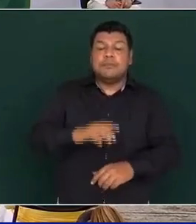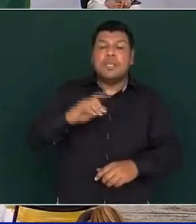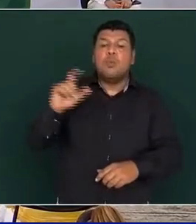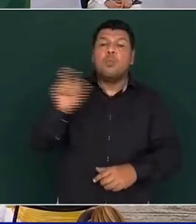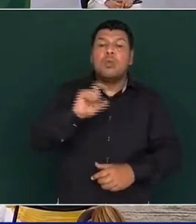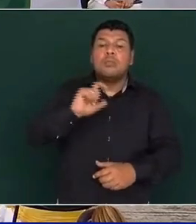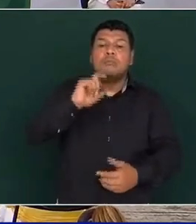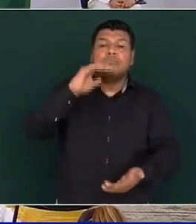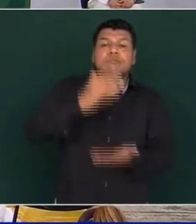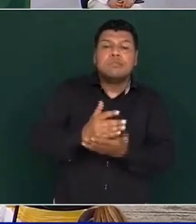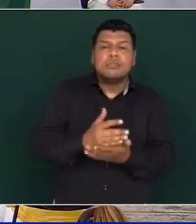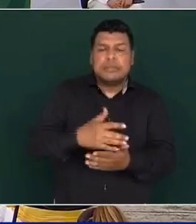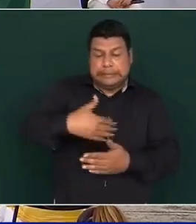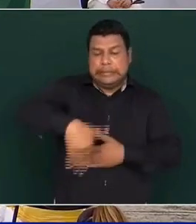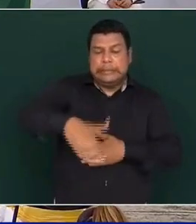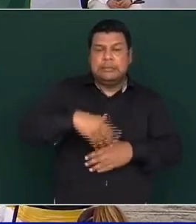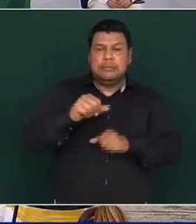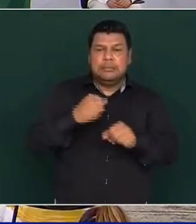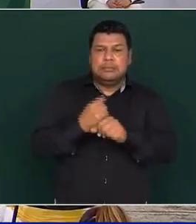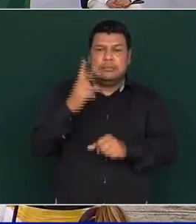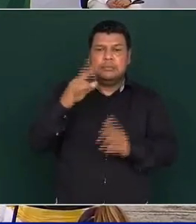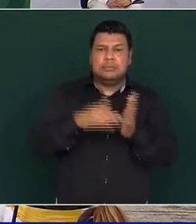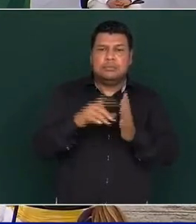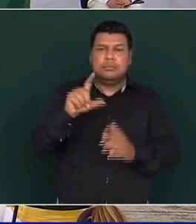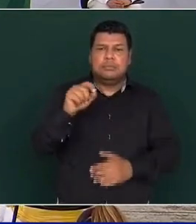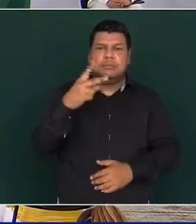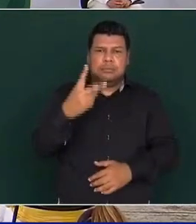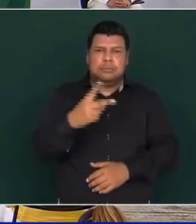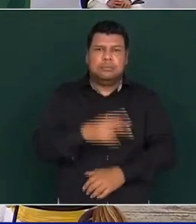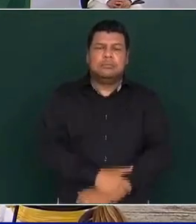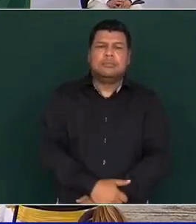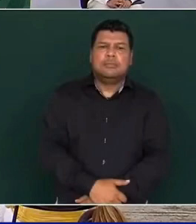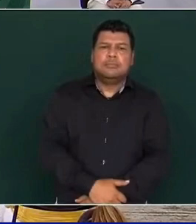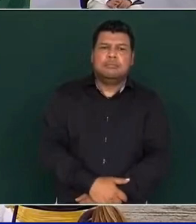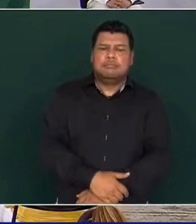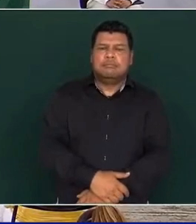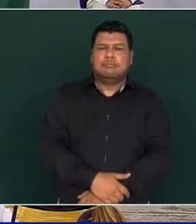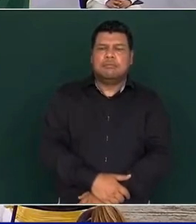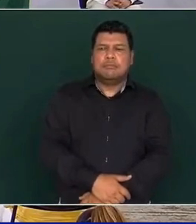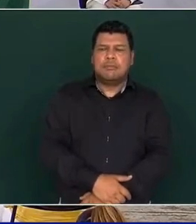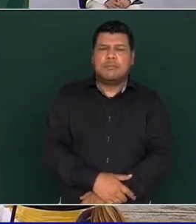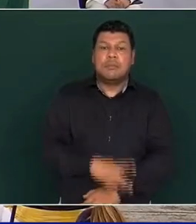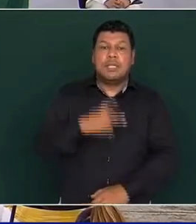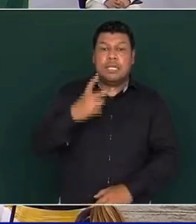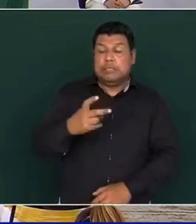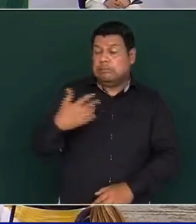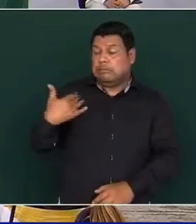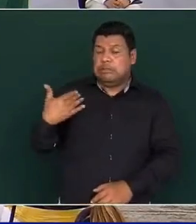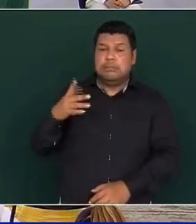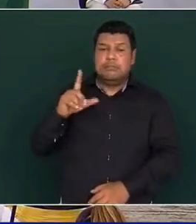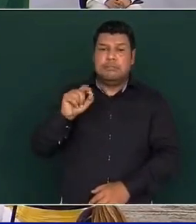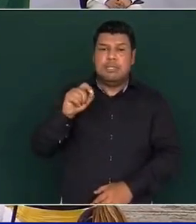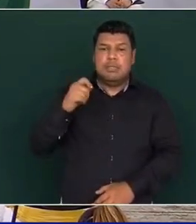año, este es el avance global del 28 de febrero